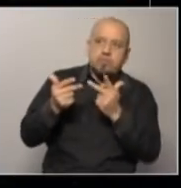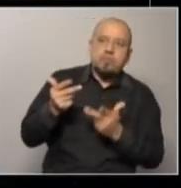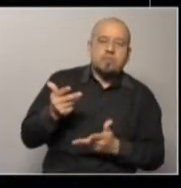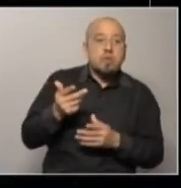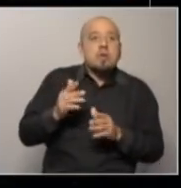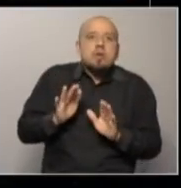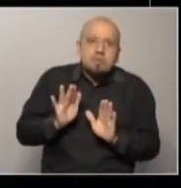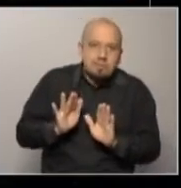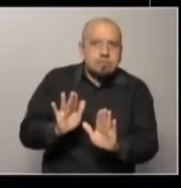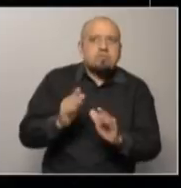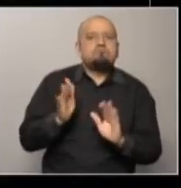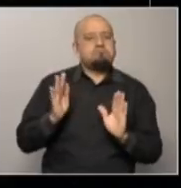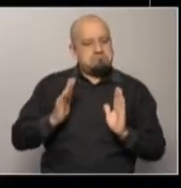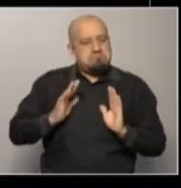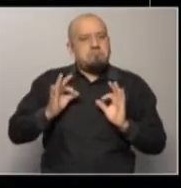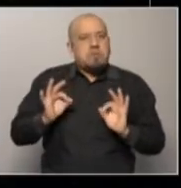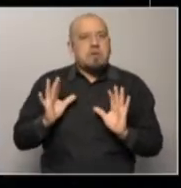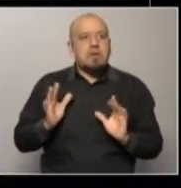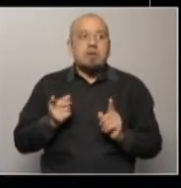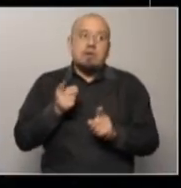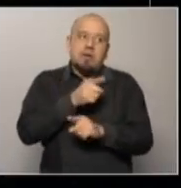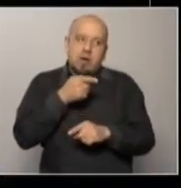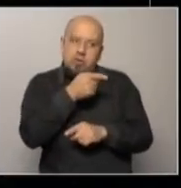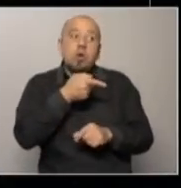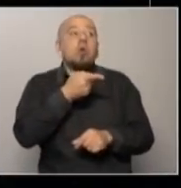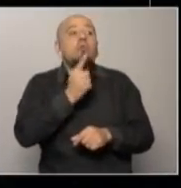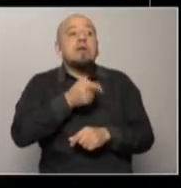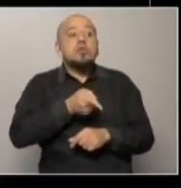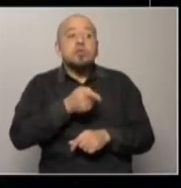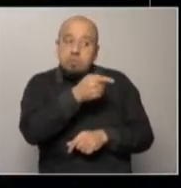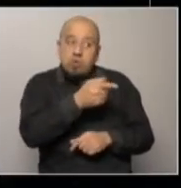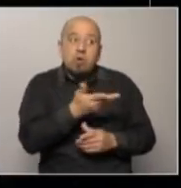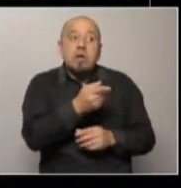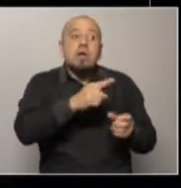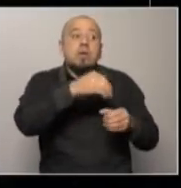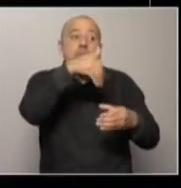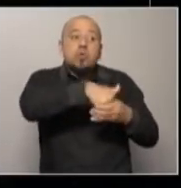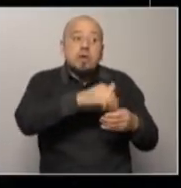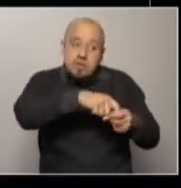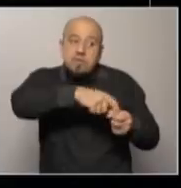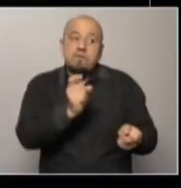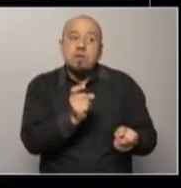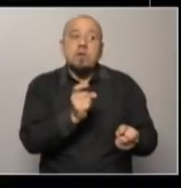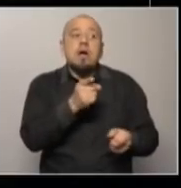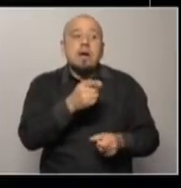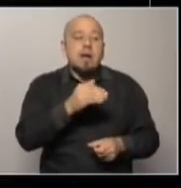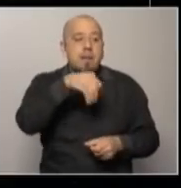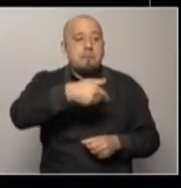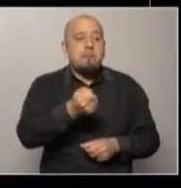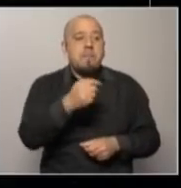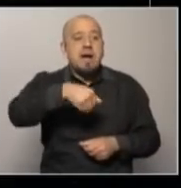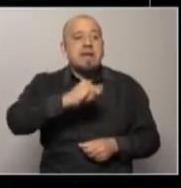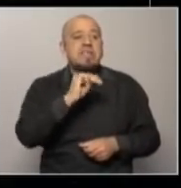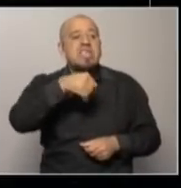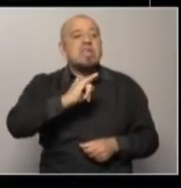podría tener una estatura moral para obligar a los otros a plegarse y votar el desafuero. Entonces me parece que ese es un poco los